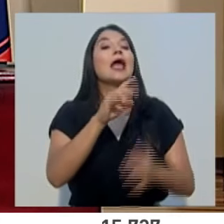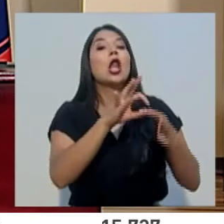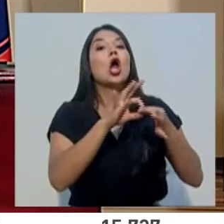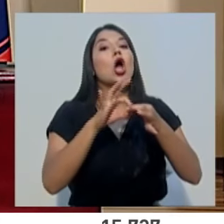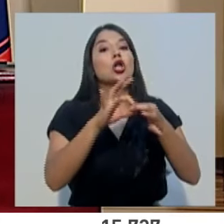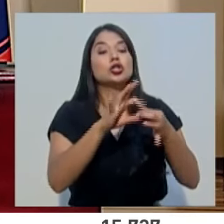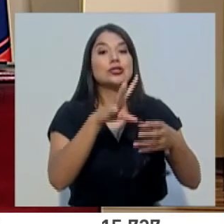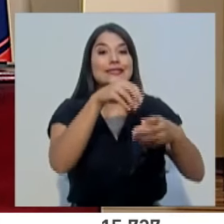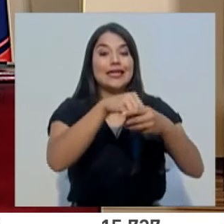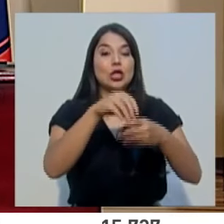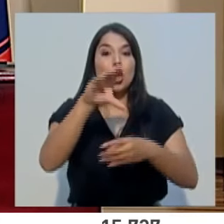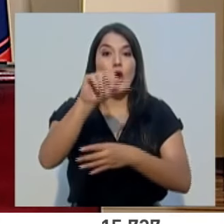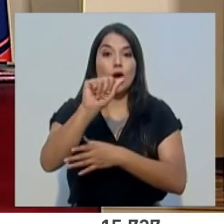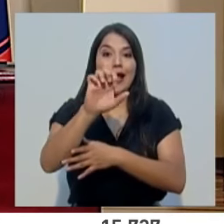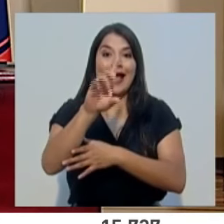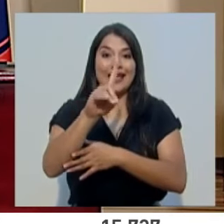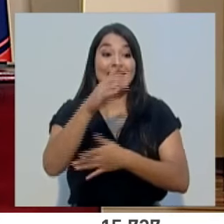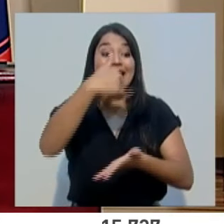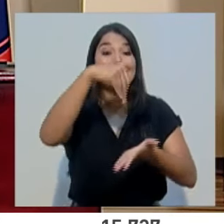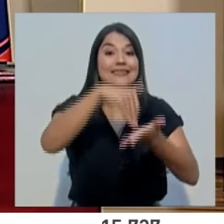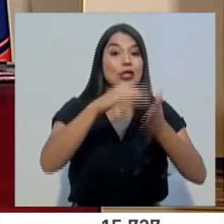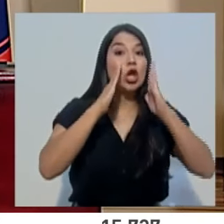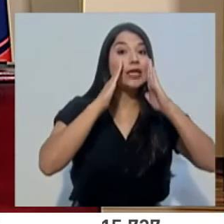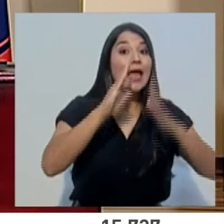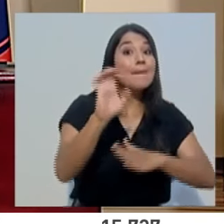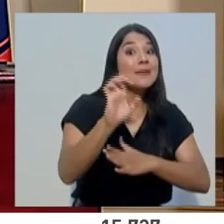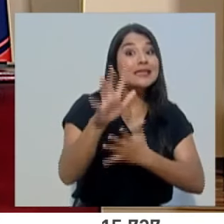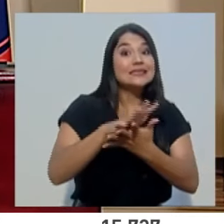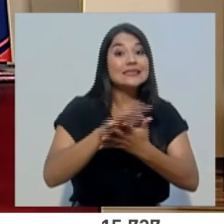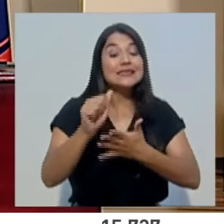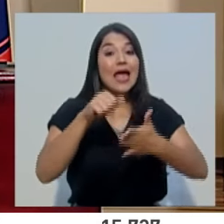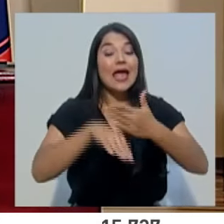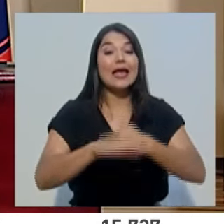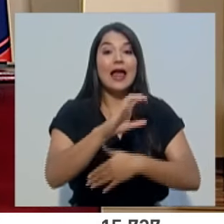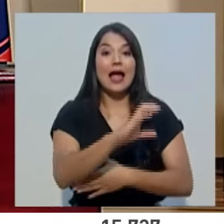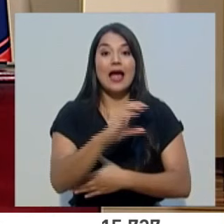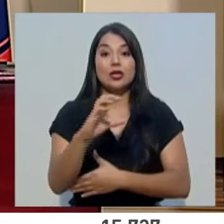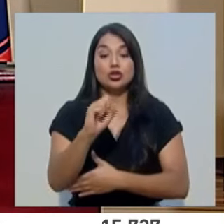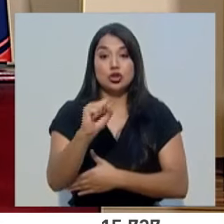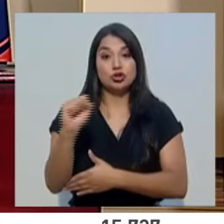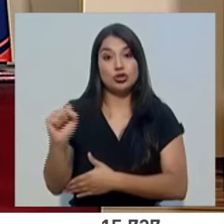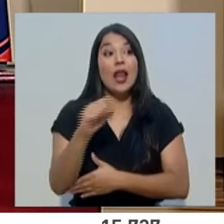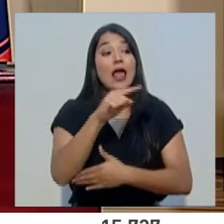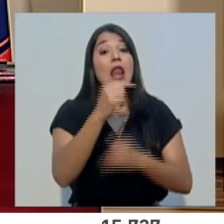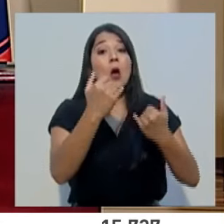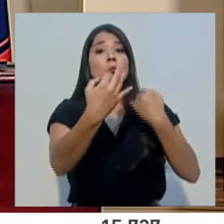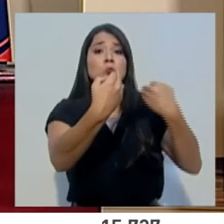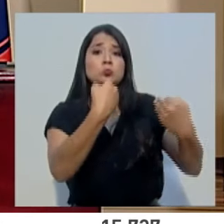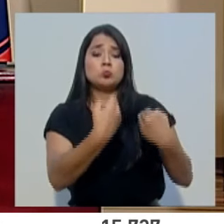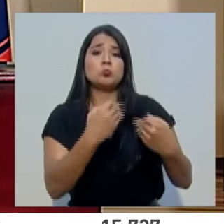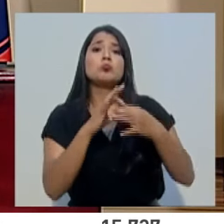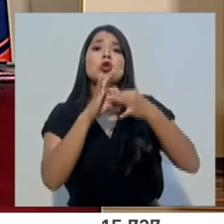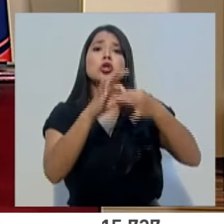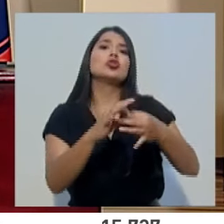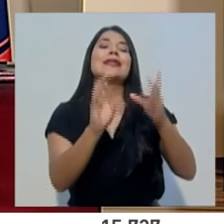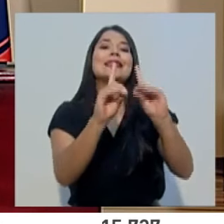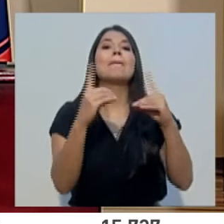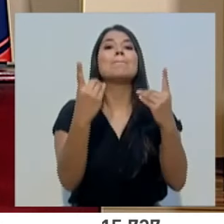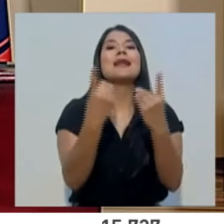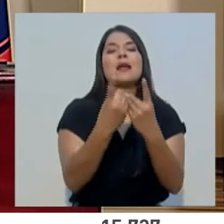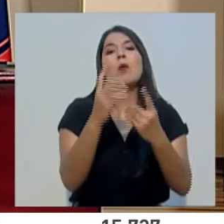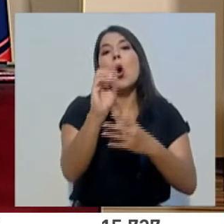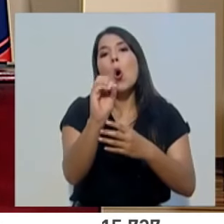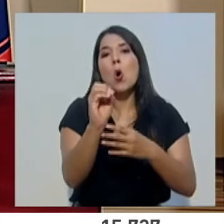CAET, el Centro de Atención de Emergencias y Desastres de la Caja Costarricense de Seguro Social, quien nos conversará sobre unidades médicas